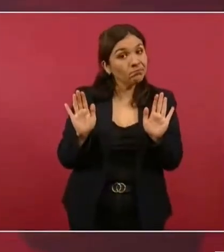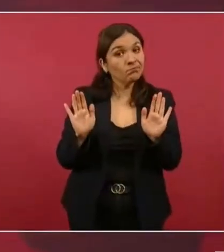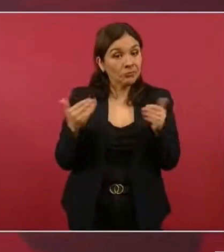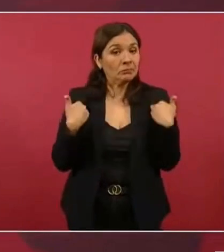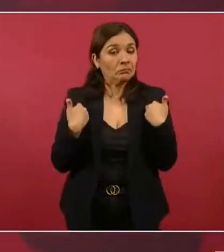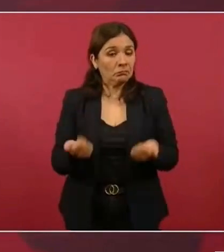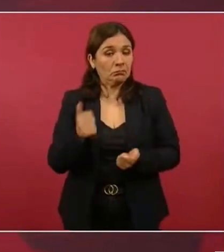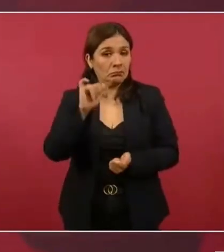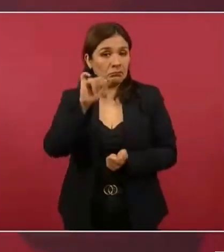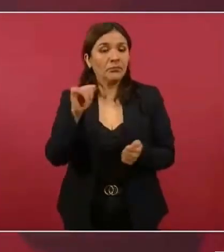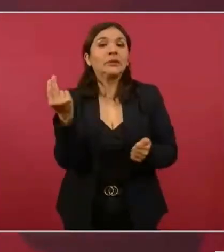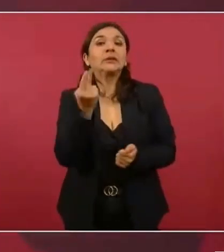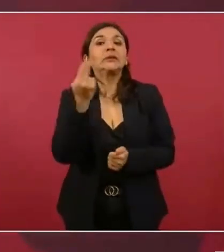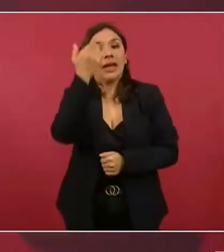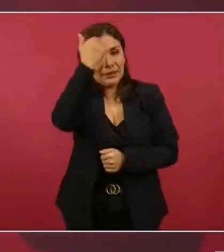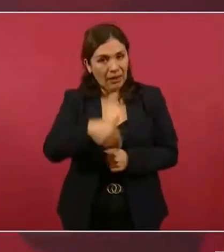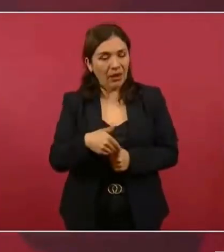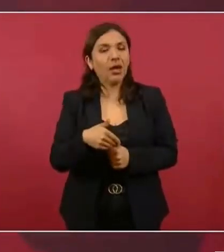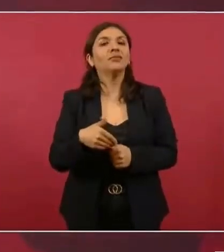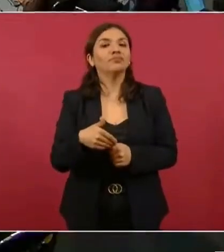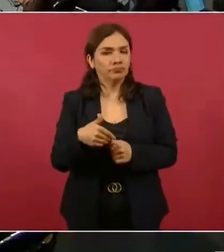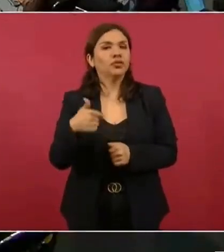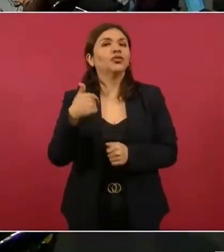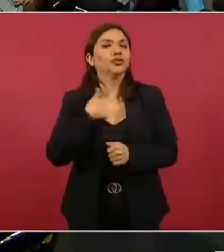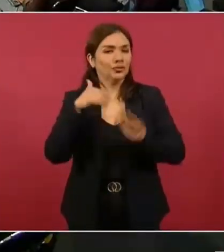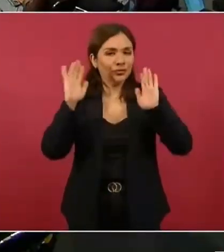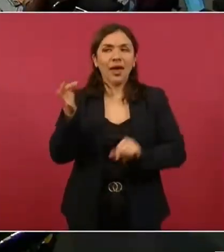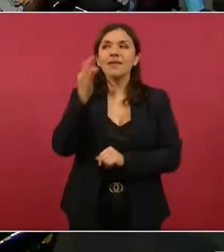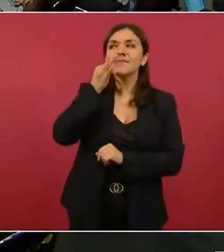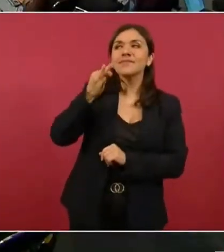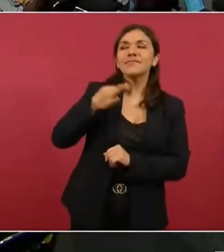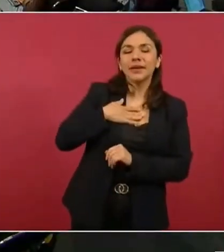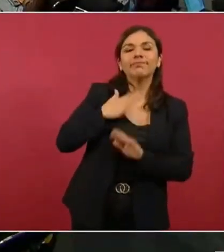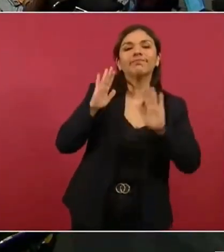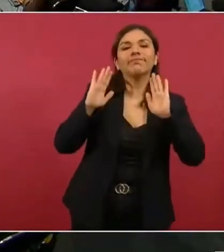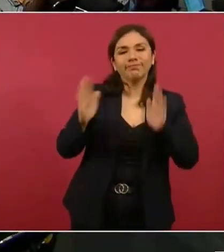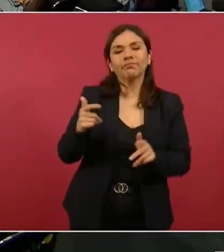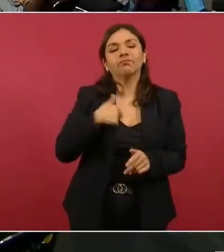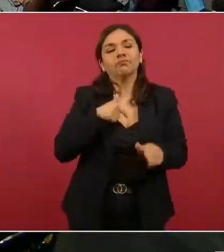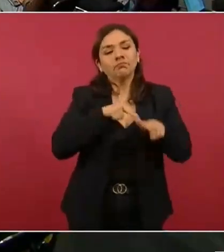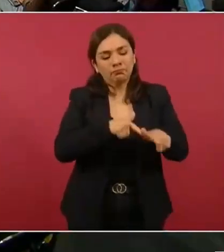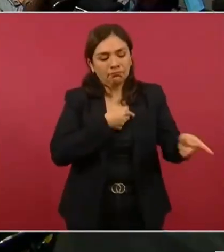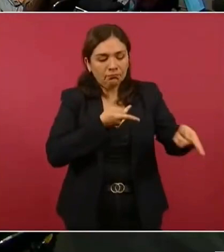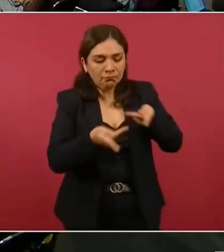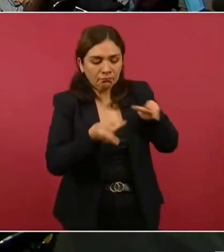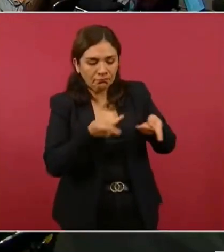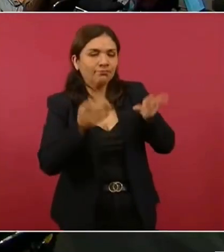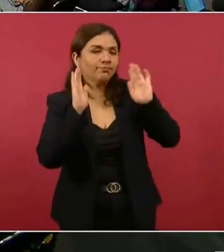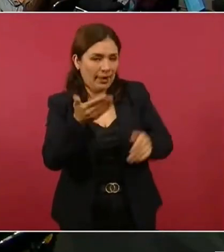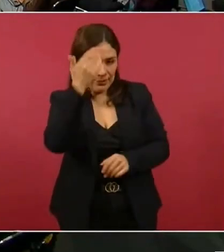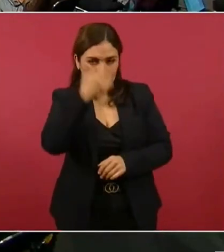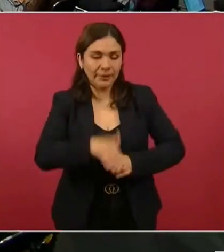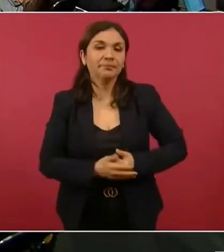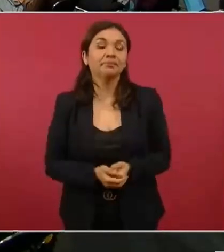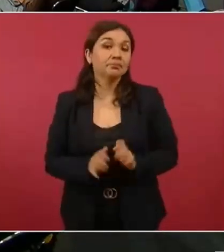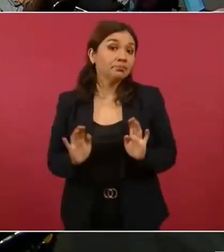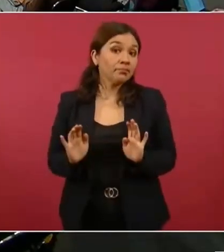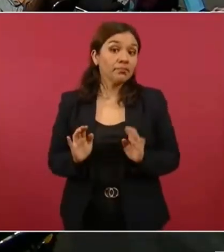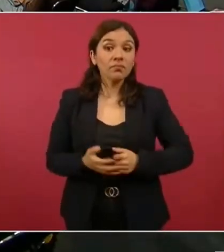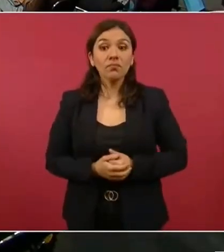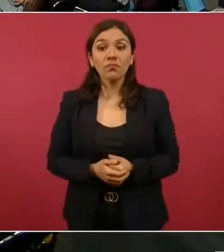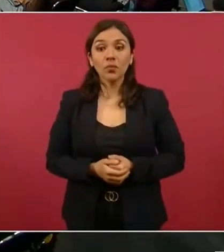Nada más para que sepan que ya estoy informado y ya estamos actuando. Entonces, vamos a